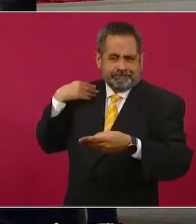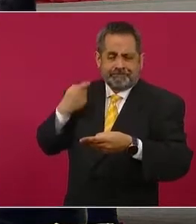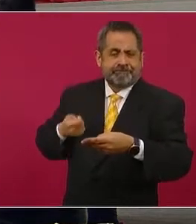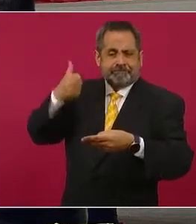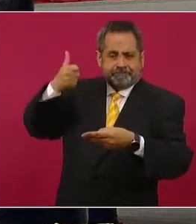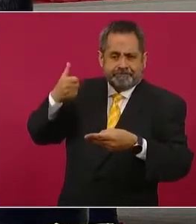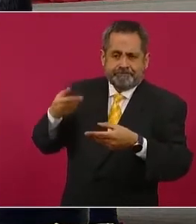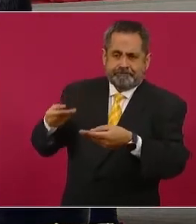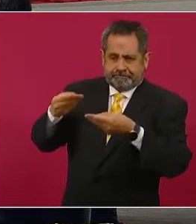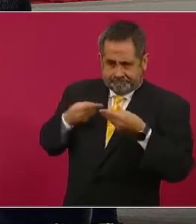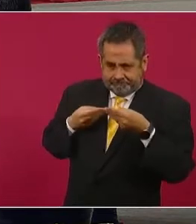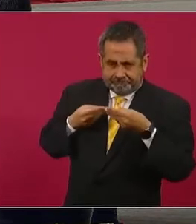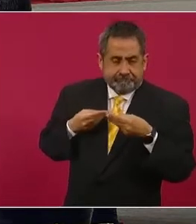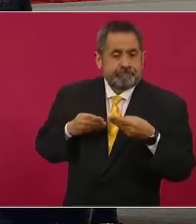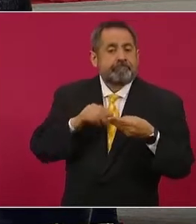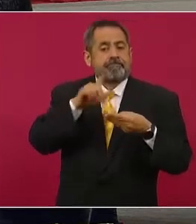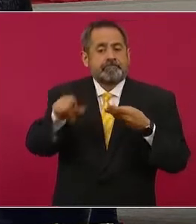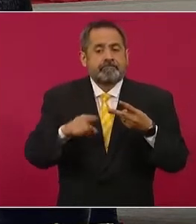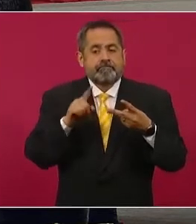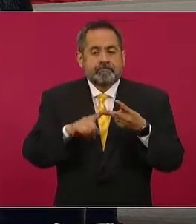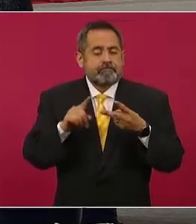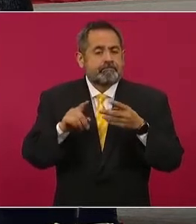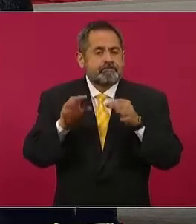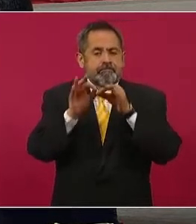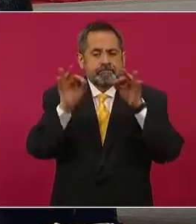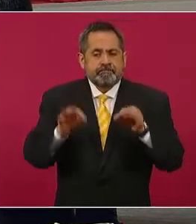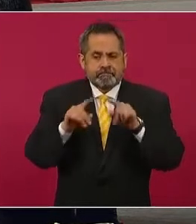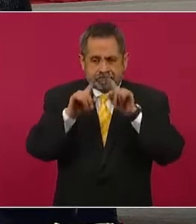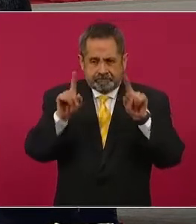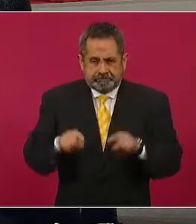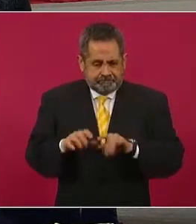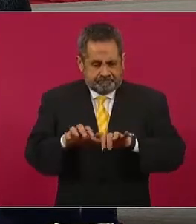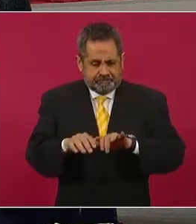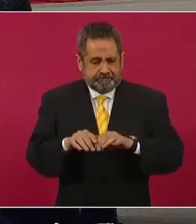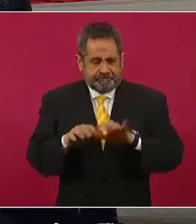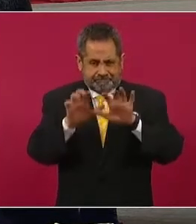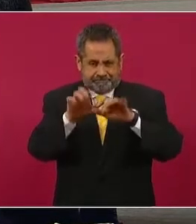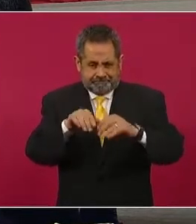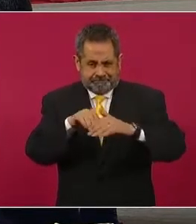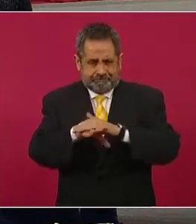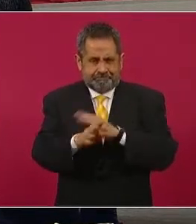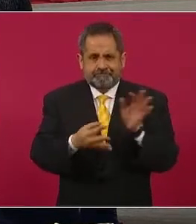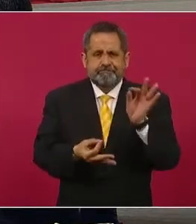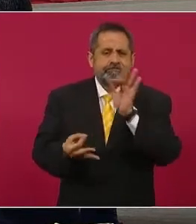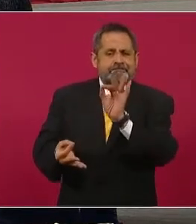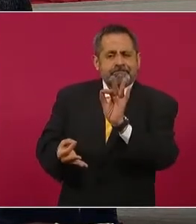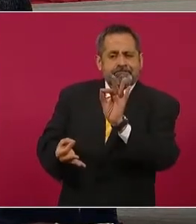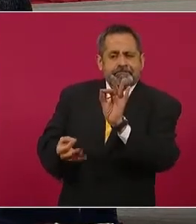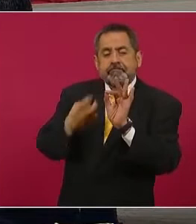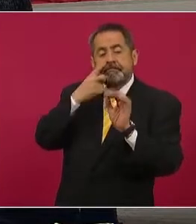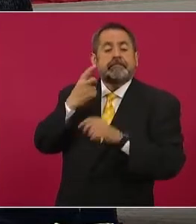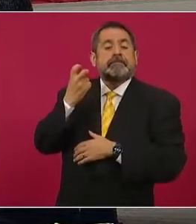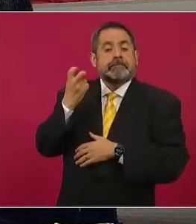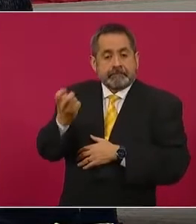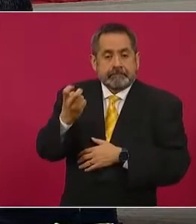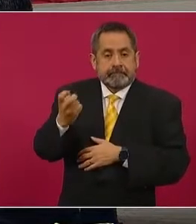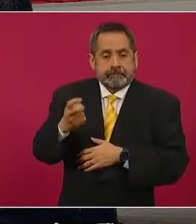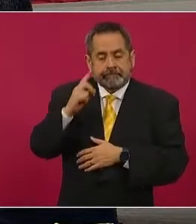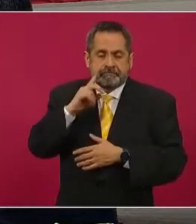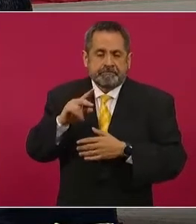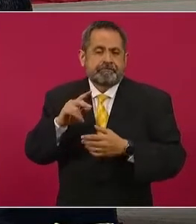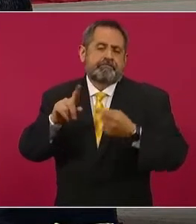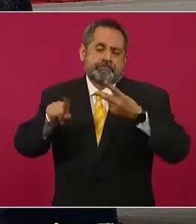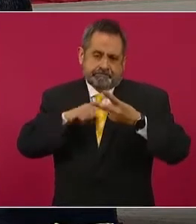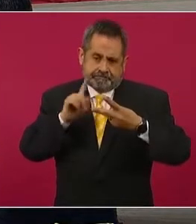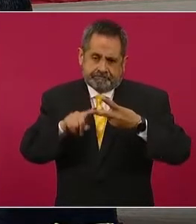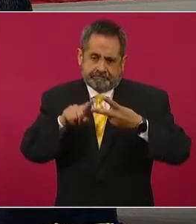vacunación, pero también hay un formato impreso que es el que presentamos aquí a un lado, que es el comprobante precisamente de refuerzo